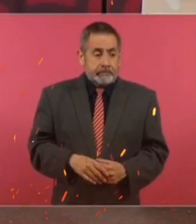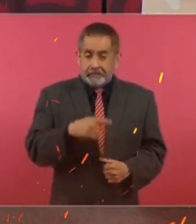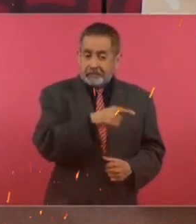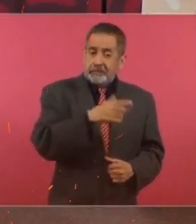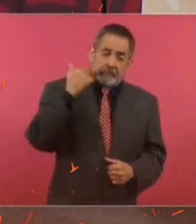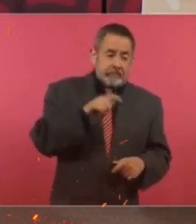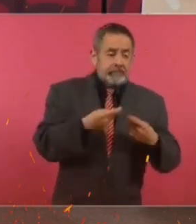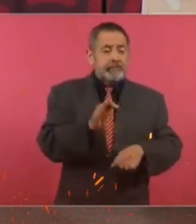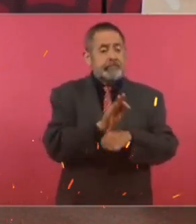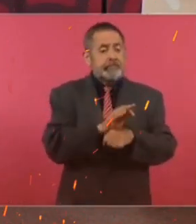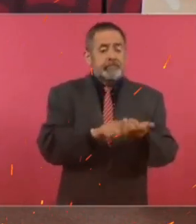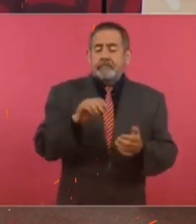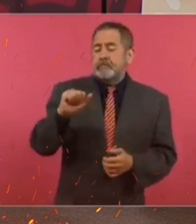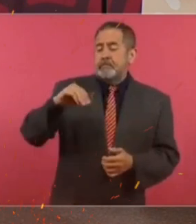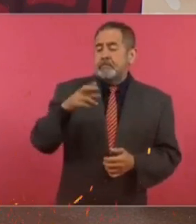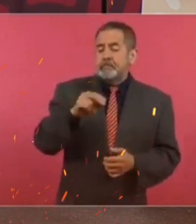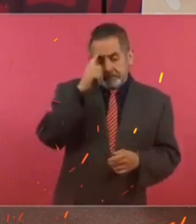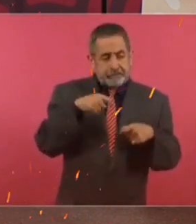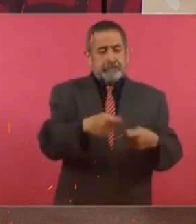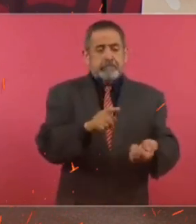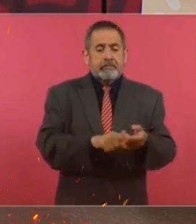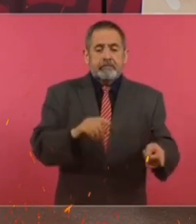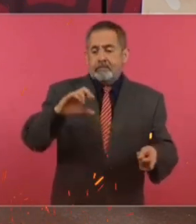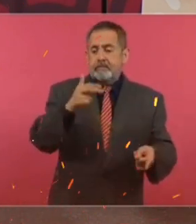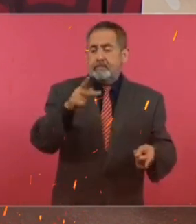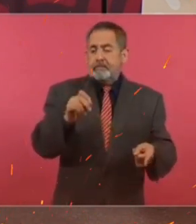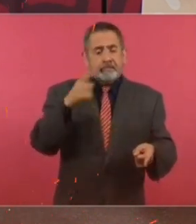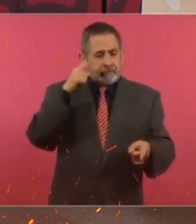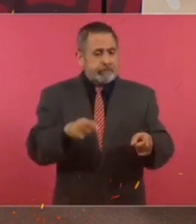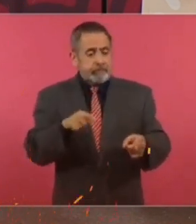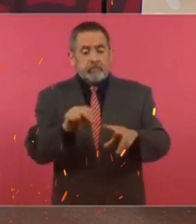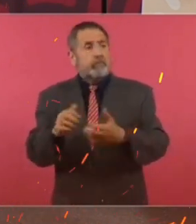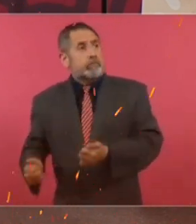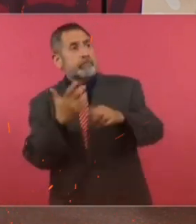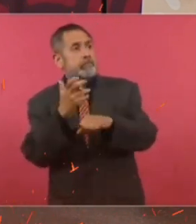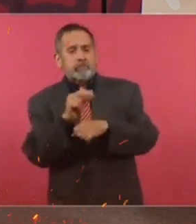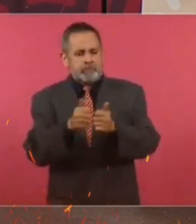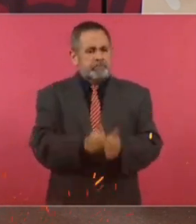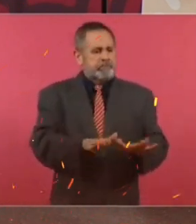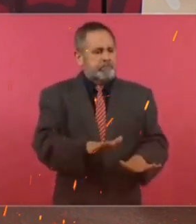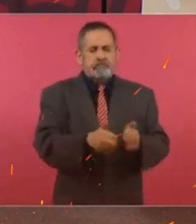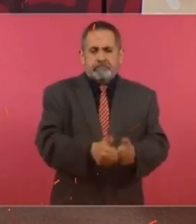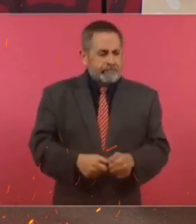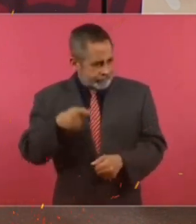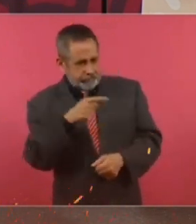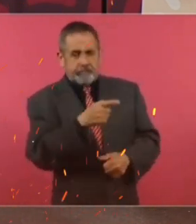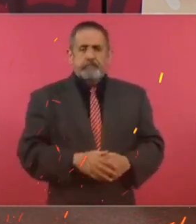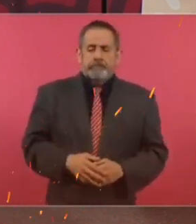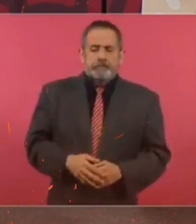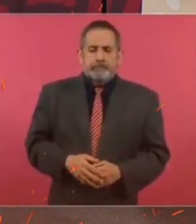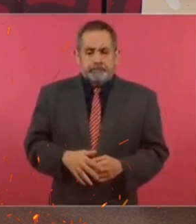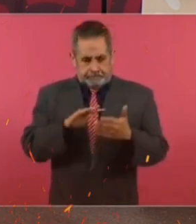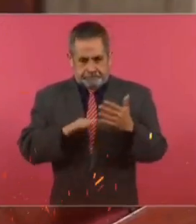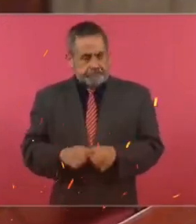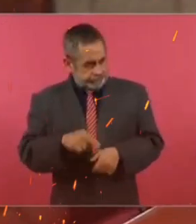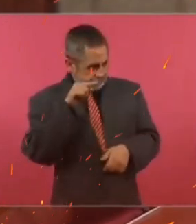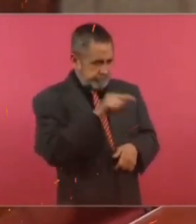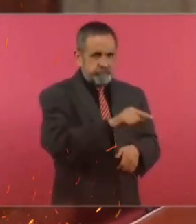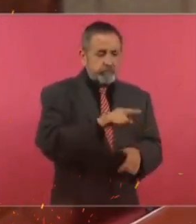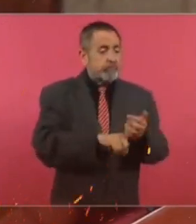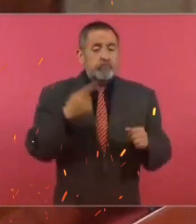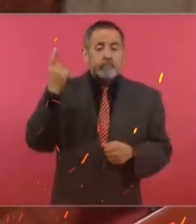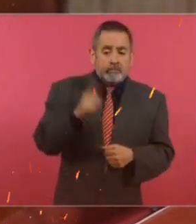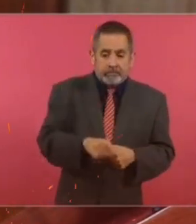concedió una suspensión, un amparo a Joaquín Guzmán Loera para evitar su extradición a Estados Unidos. Fue usted también quien ordenó